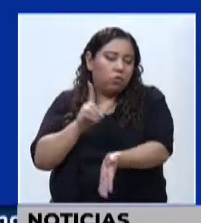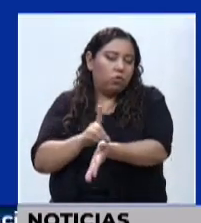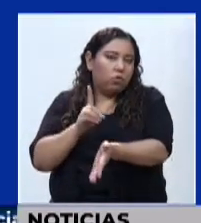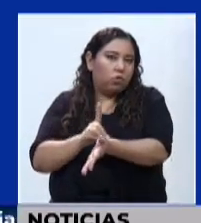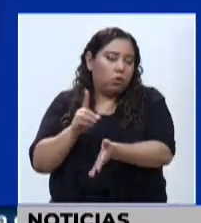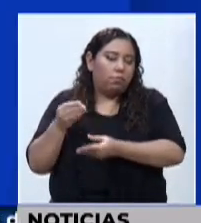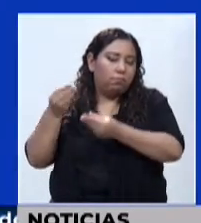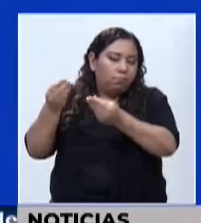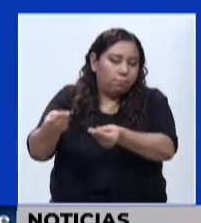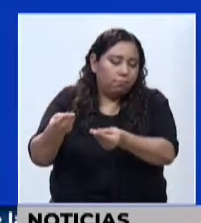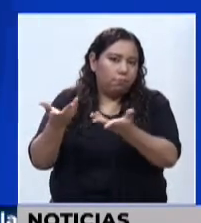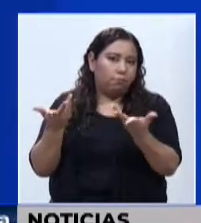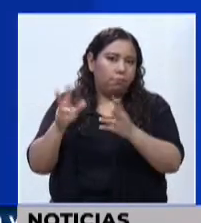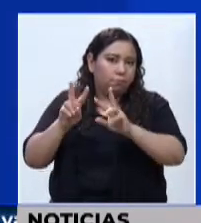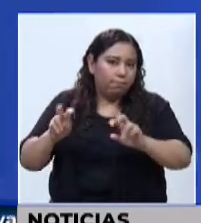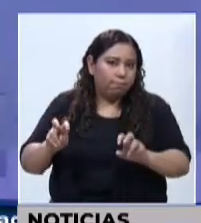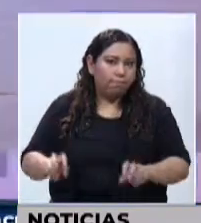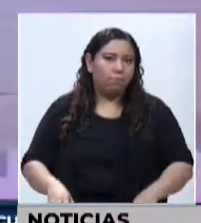un médico tratante.